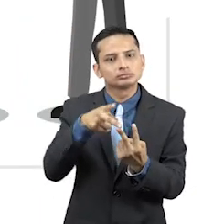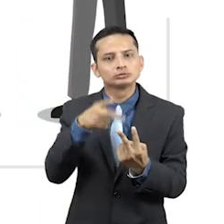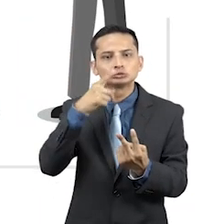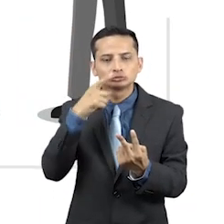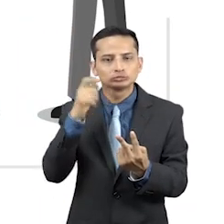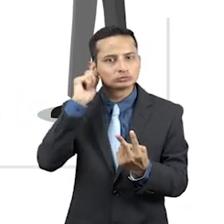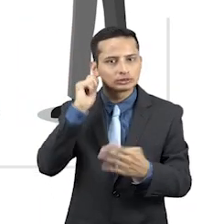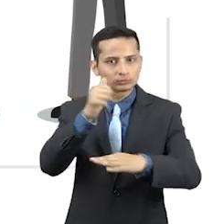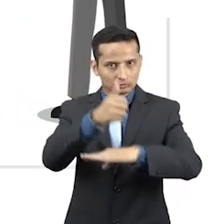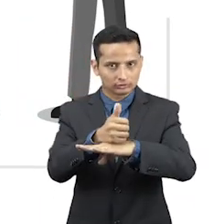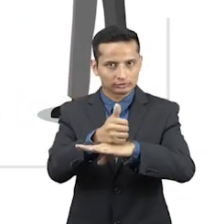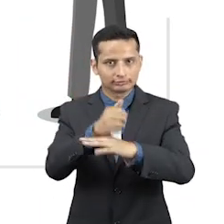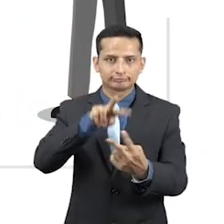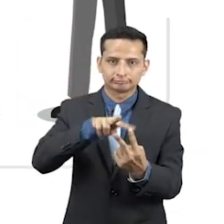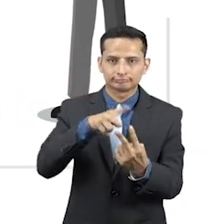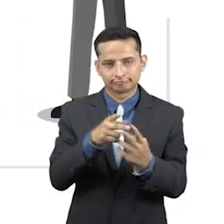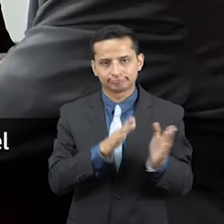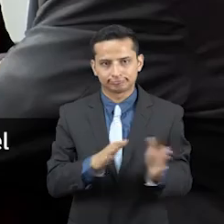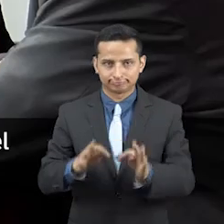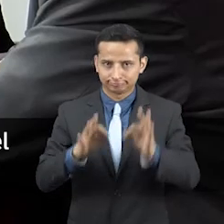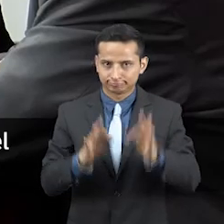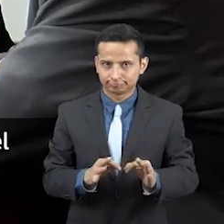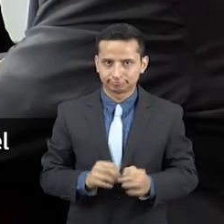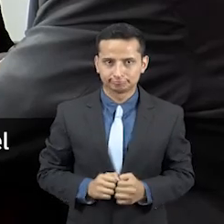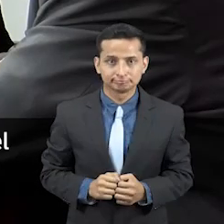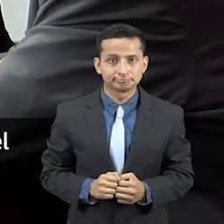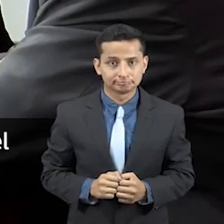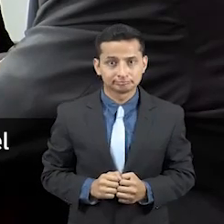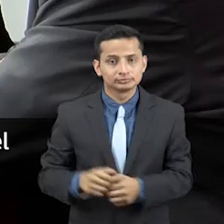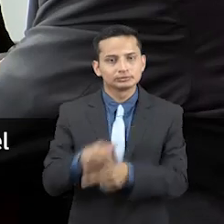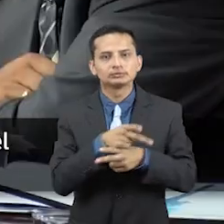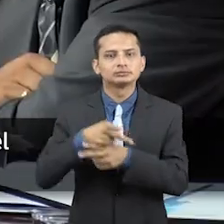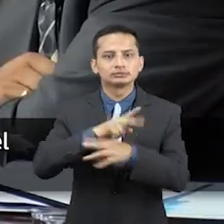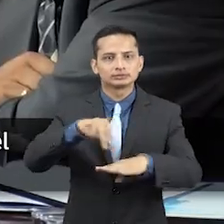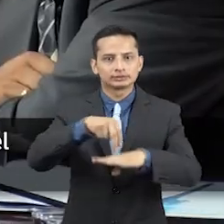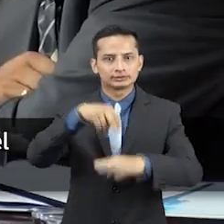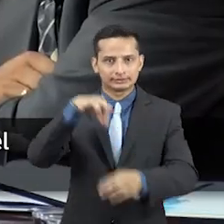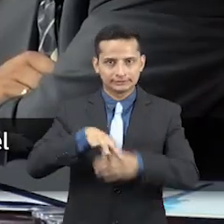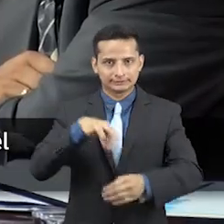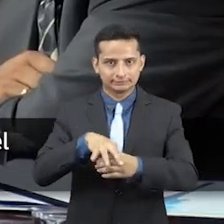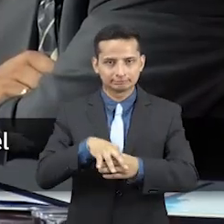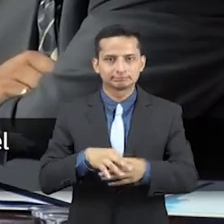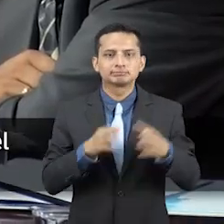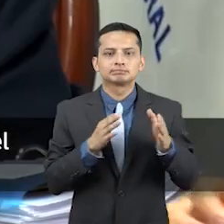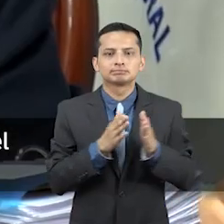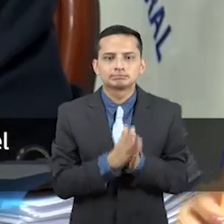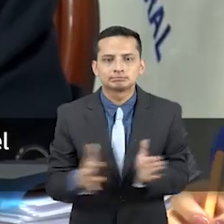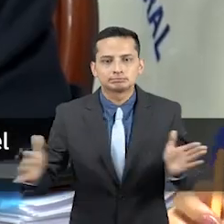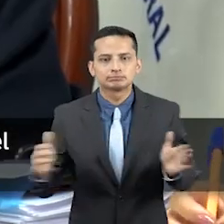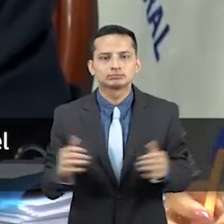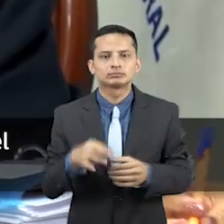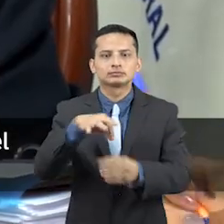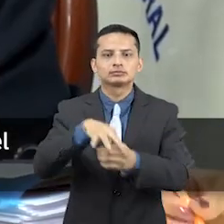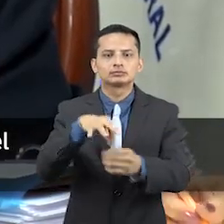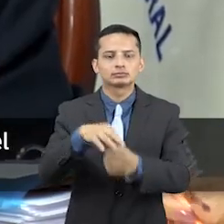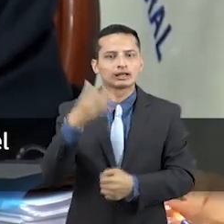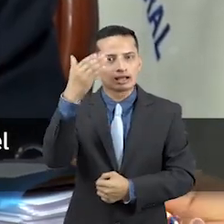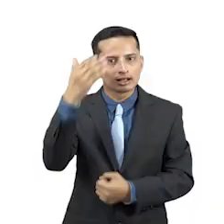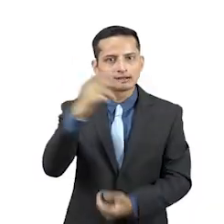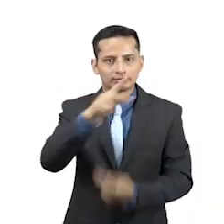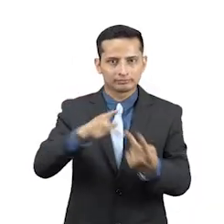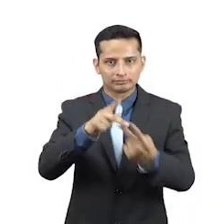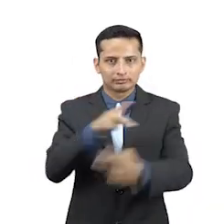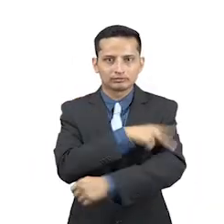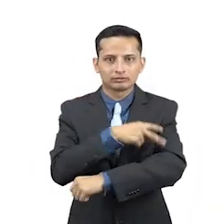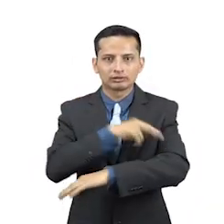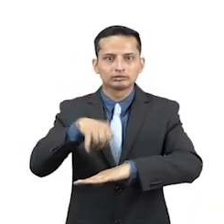alternabilidad entre mujeres y hombres. En este sentido, el organismo electoral se encuentra en ejecución del Plan Operativo para las